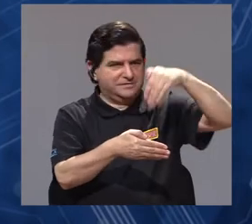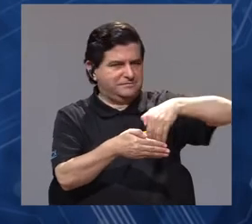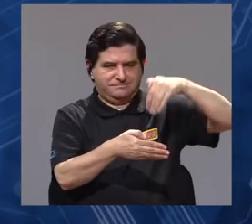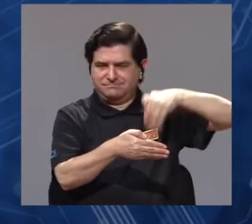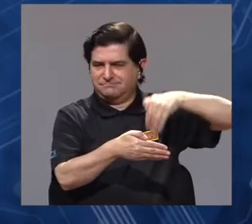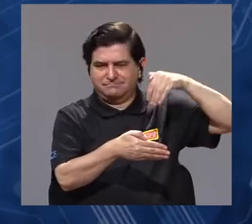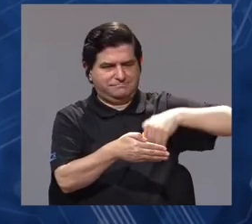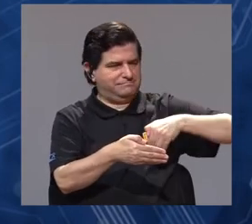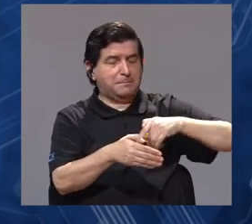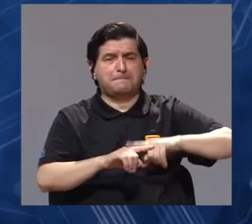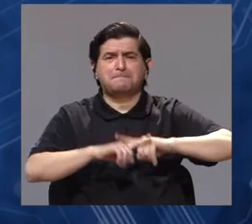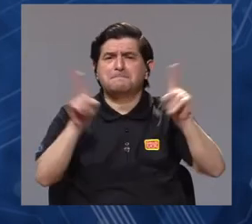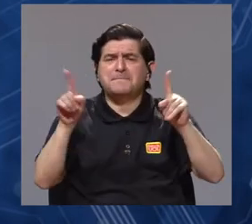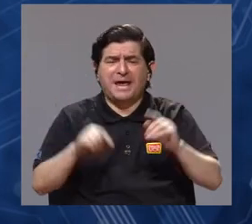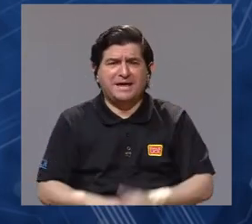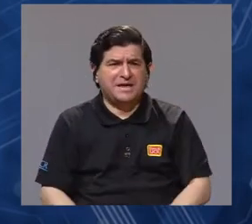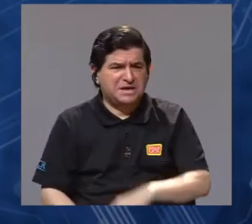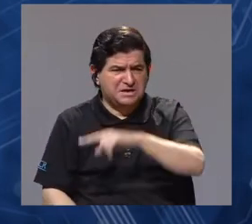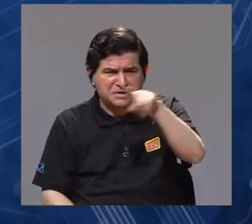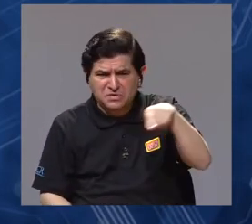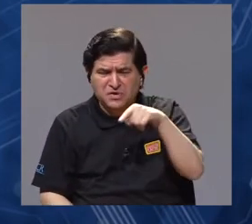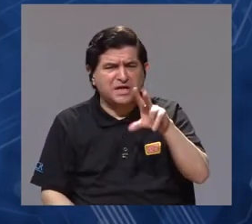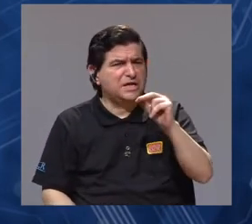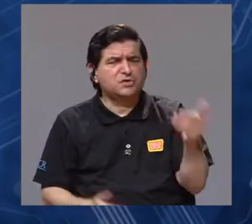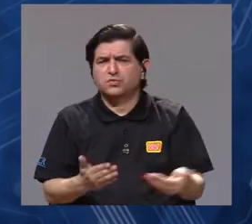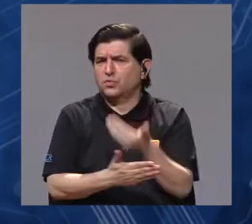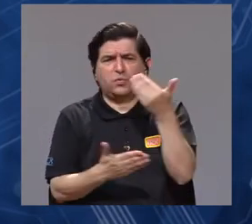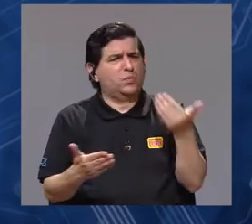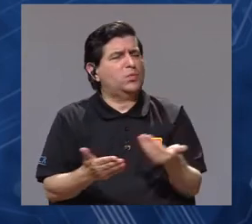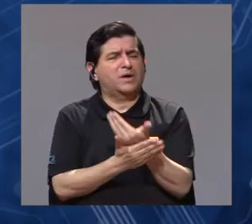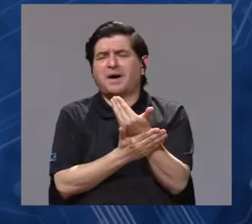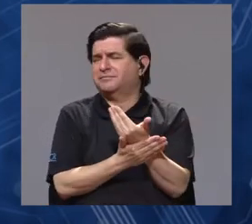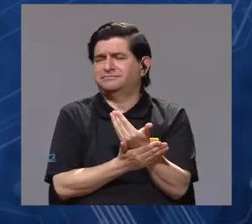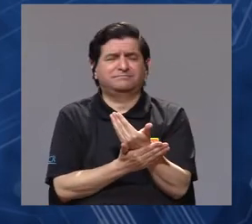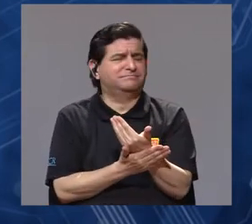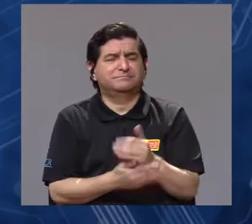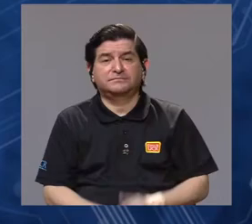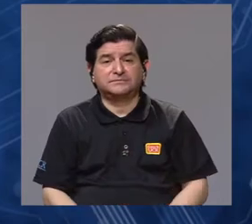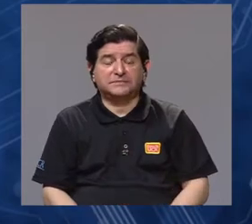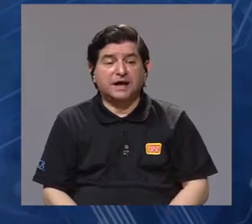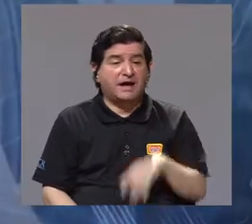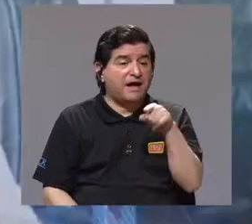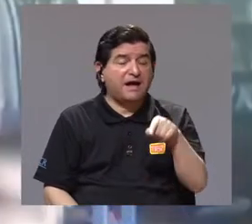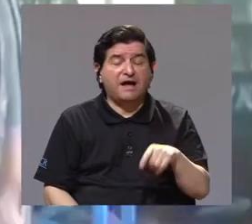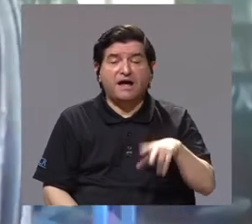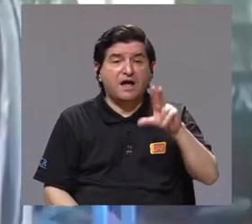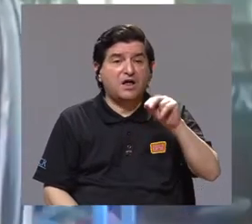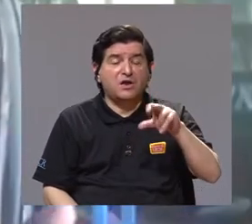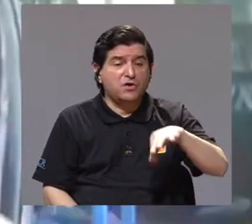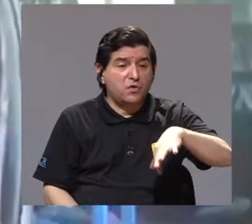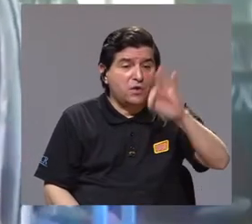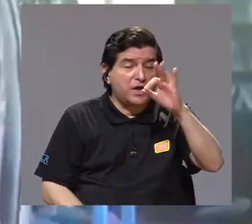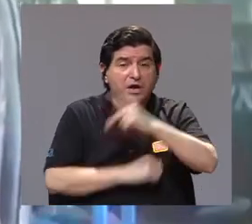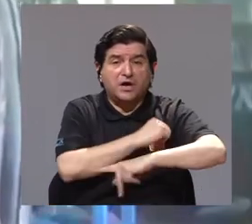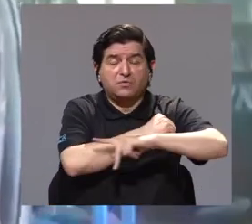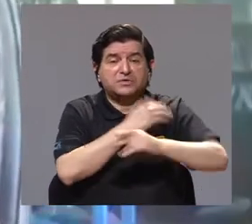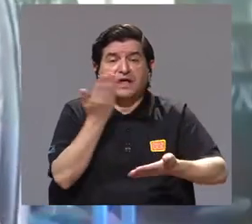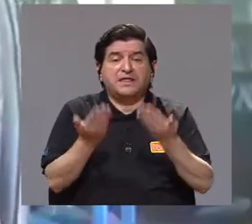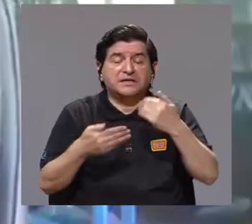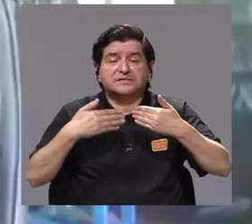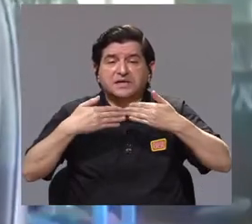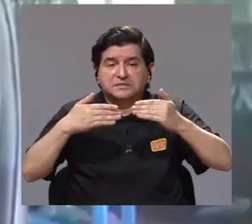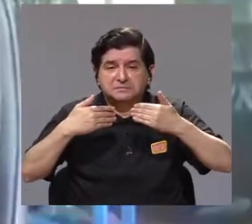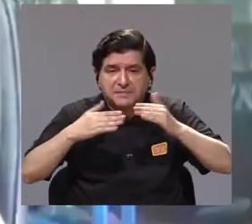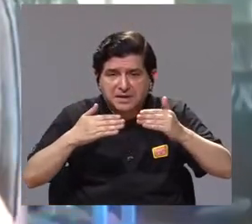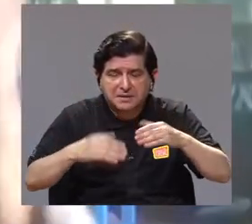no estaban registradas en Costa Rica, pero ninguna de estas es una especie nueva, sino que simplemente no se había encontrado en el país, estaba